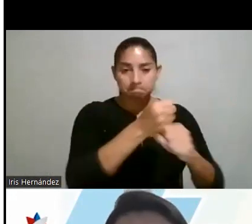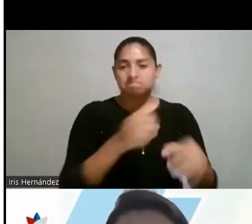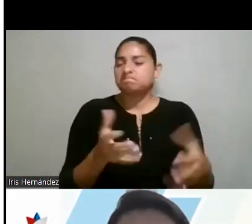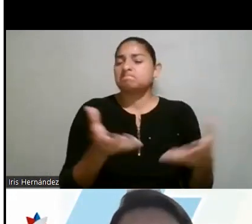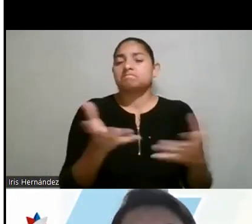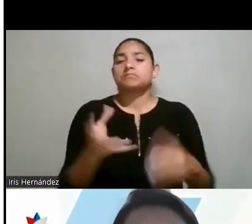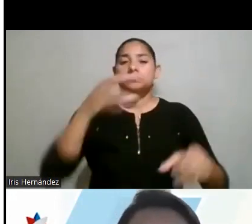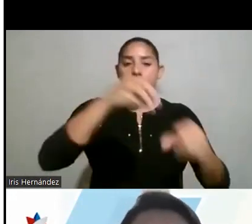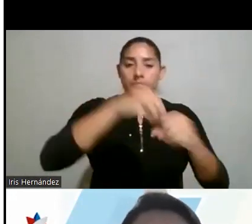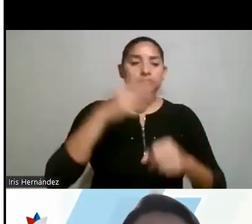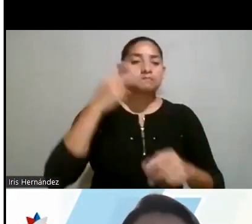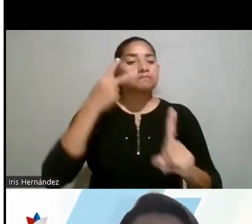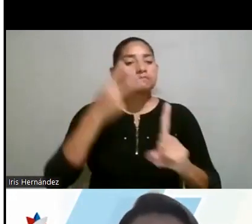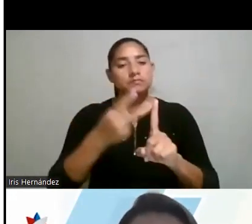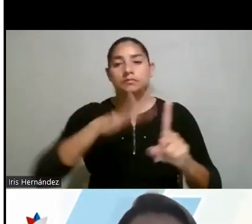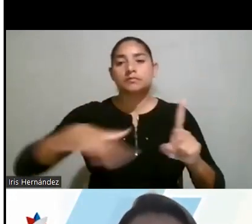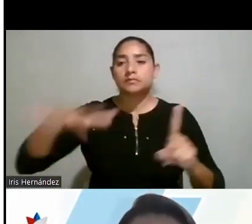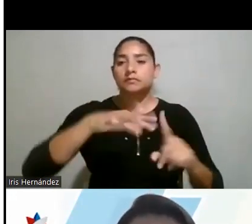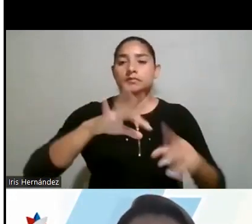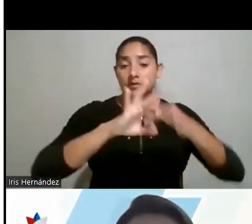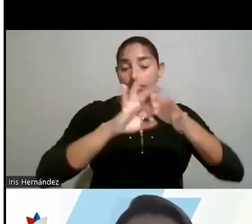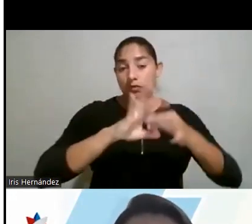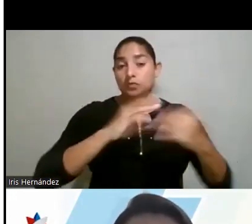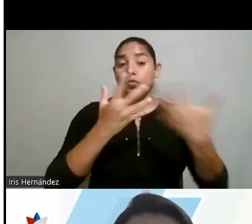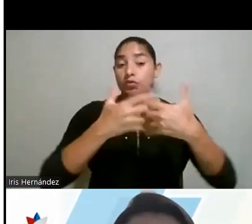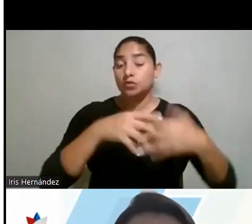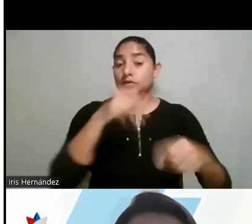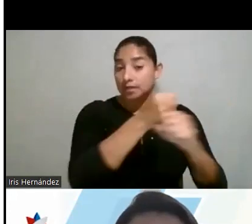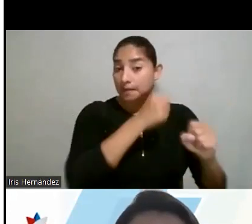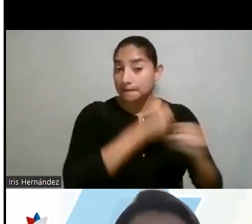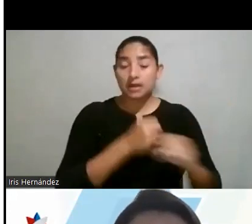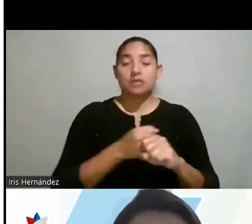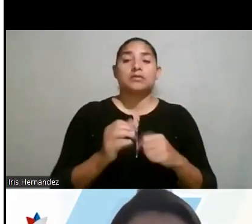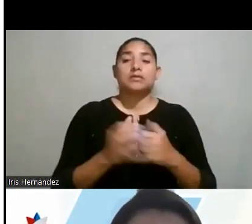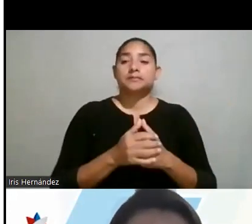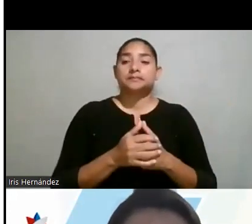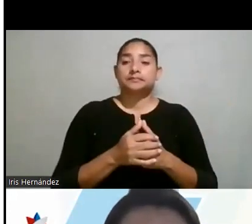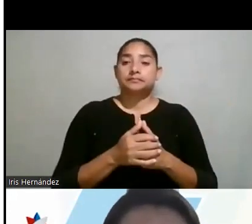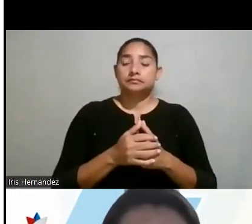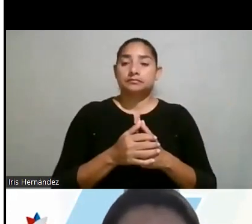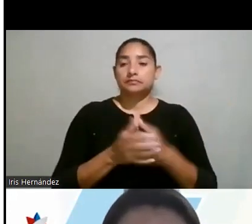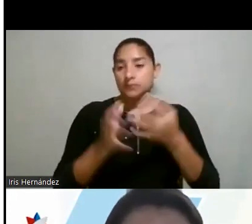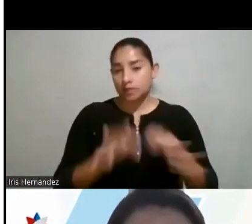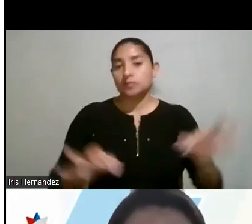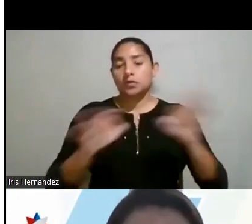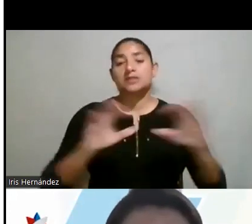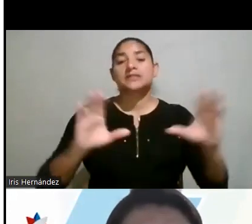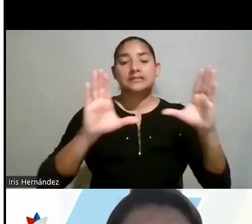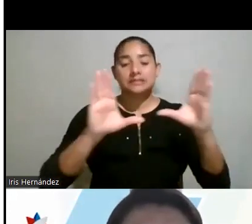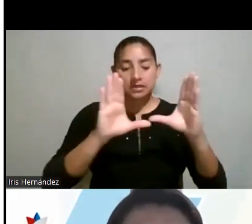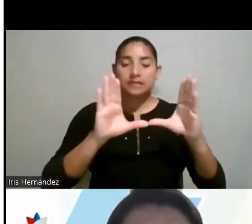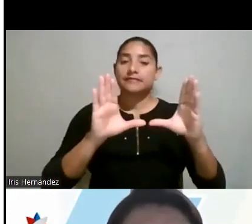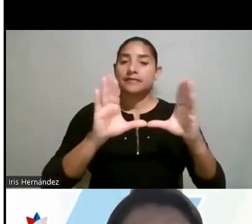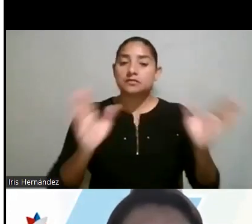incorporar perspectiva de género en mecanismos de intermediación de empleo. Aquí, importante la certificación promovida por el